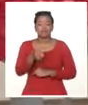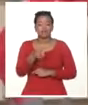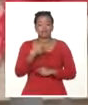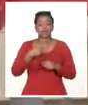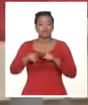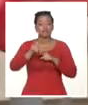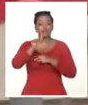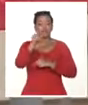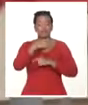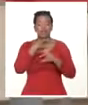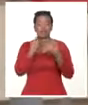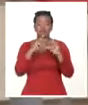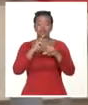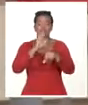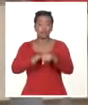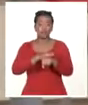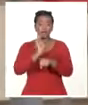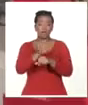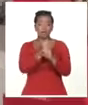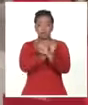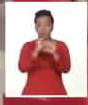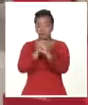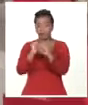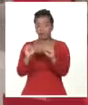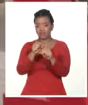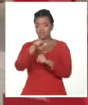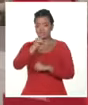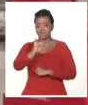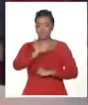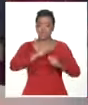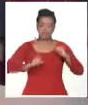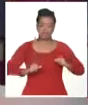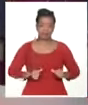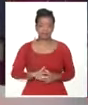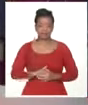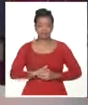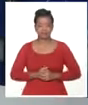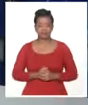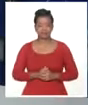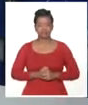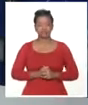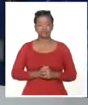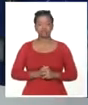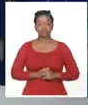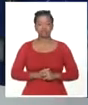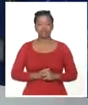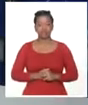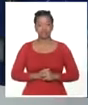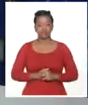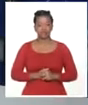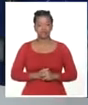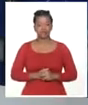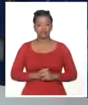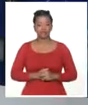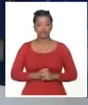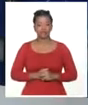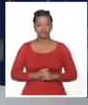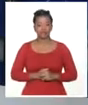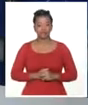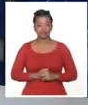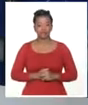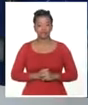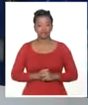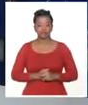fallecieron a causa de los ataques y 16 resultaron heridos. Las autoridades indias concluyeron la búsqueda de